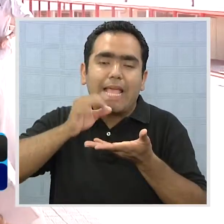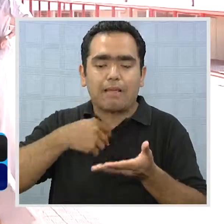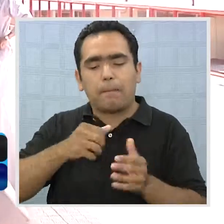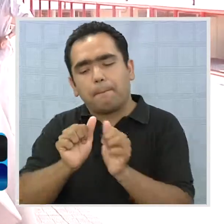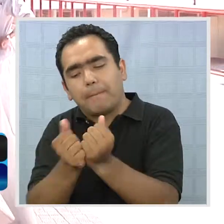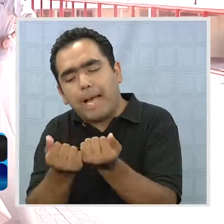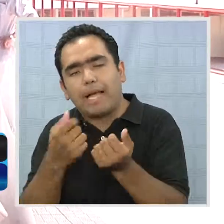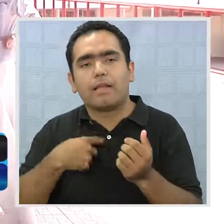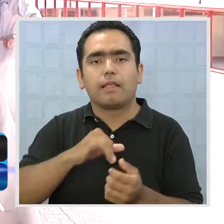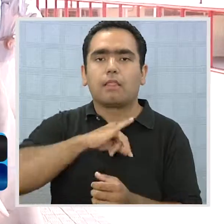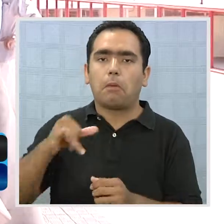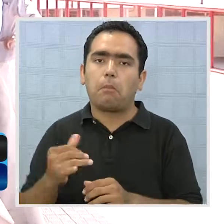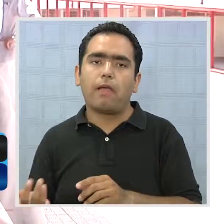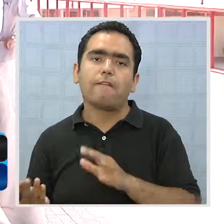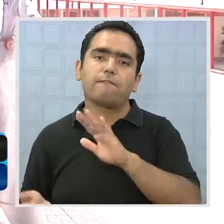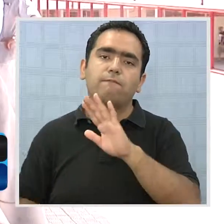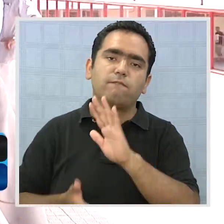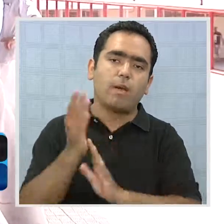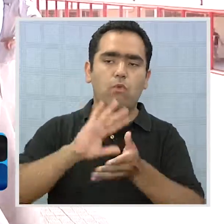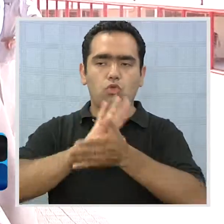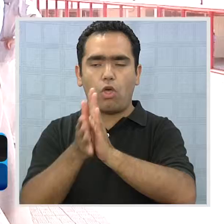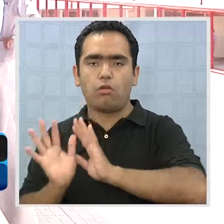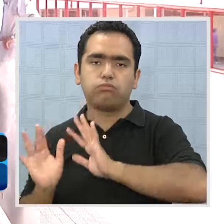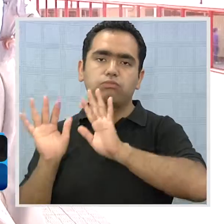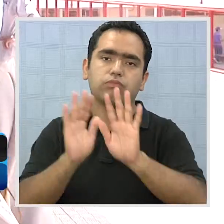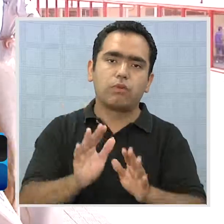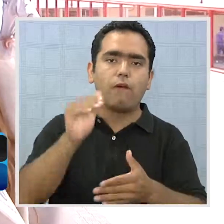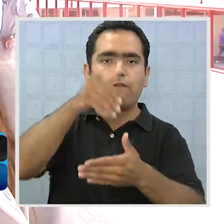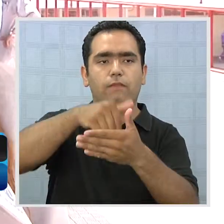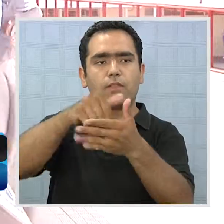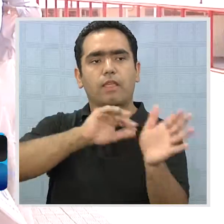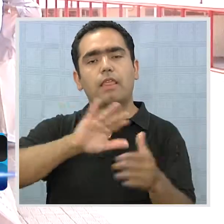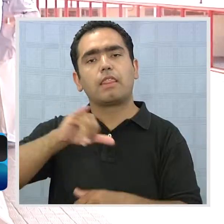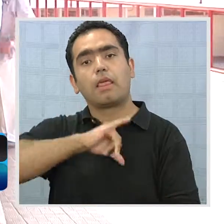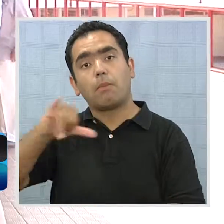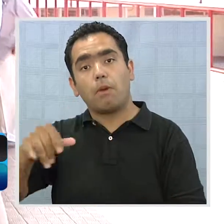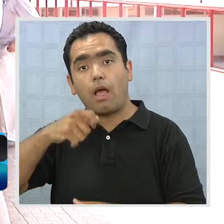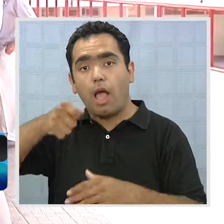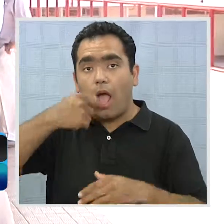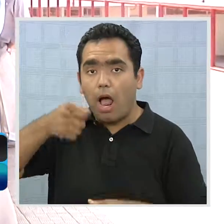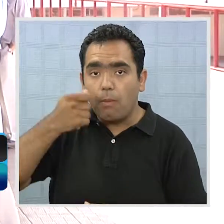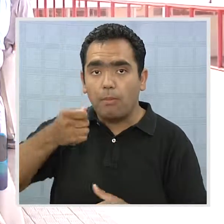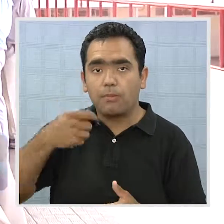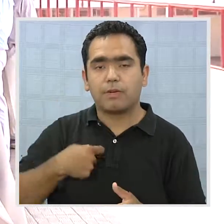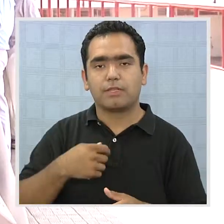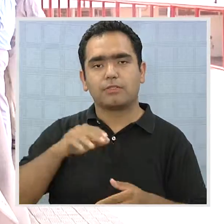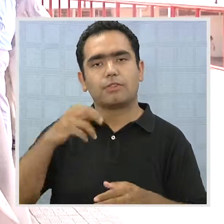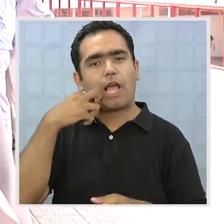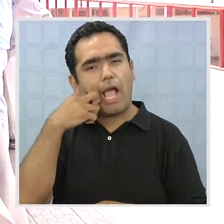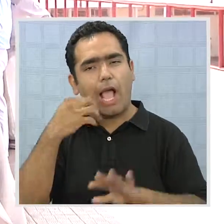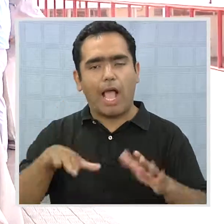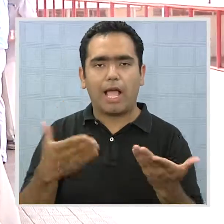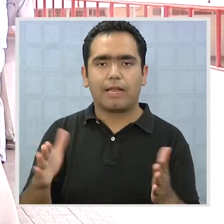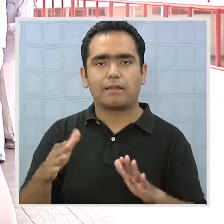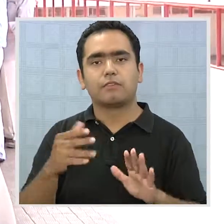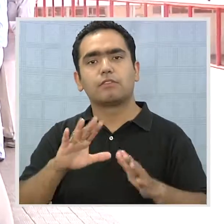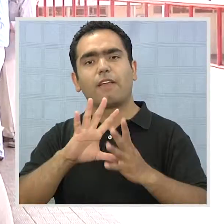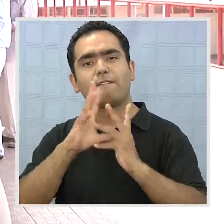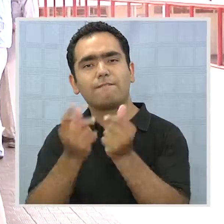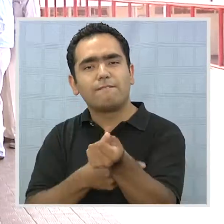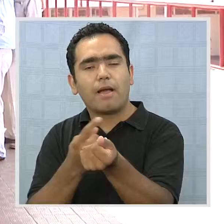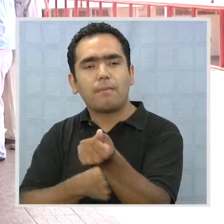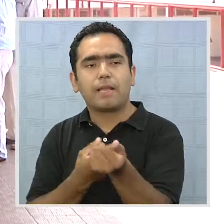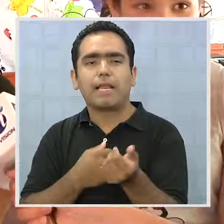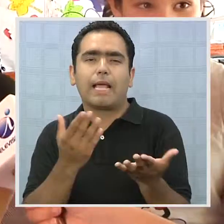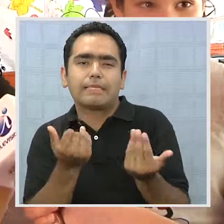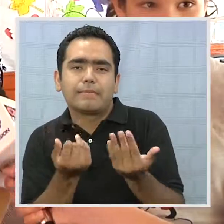Ah, es como una tradición. Claro, sí. Y ahora la hora de almuerzo ya se compró ya para el asado. Entonces estamos todas ahí en familia esperando el